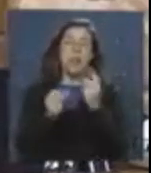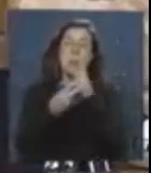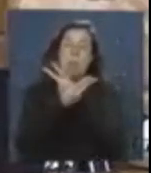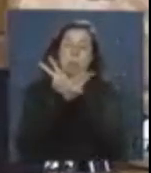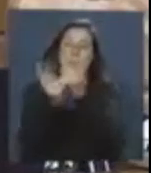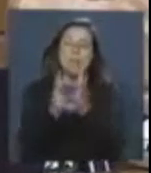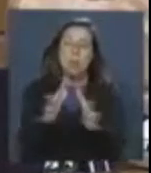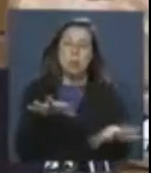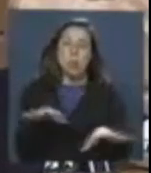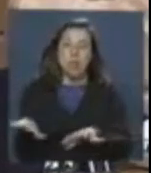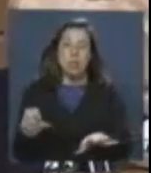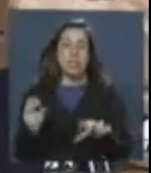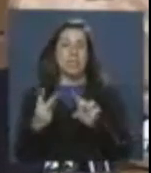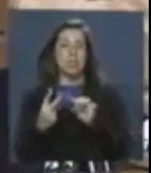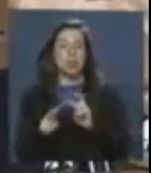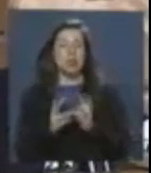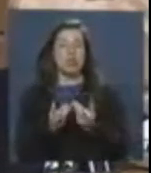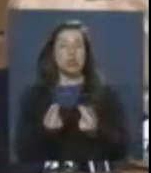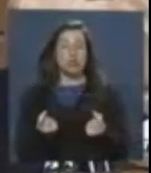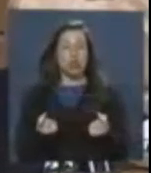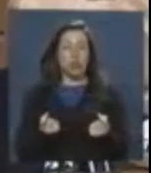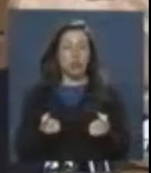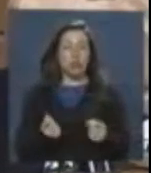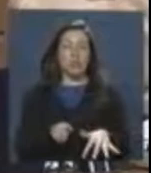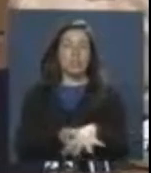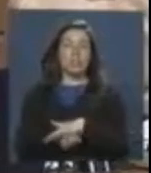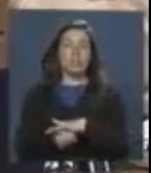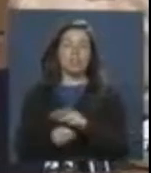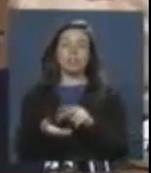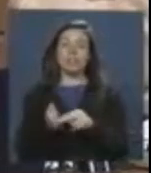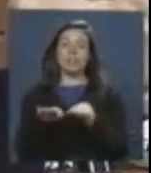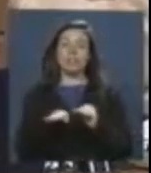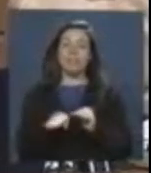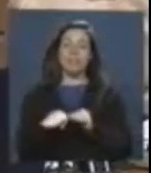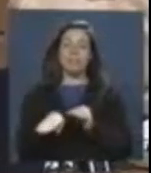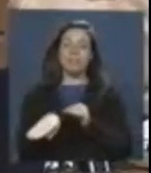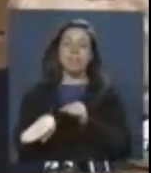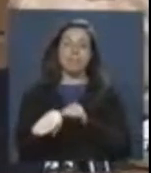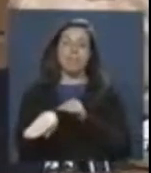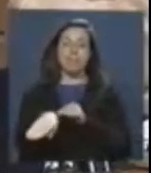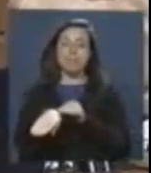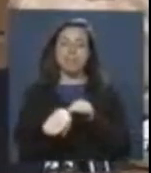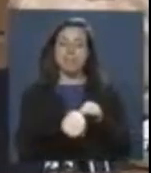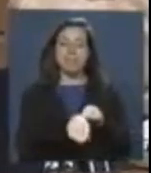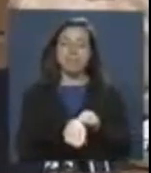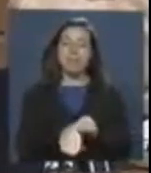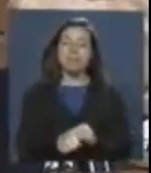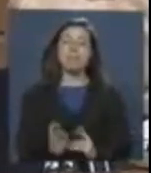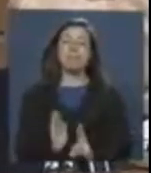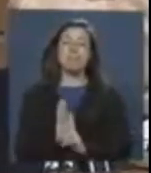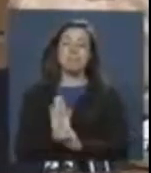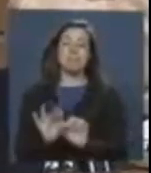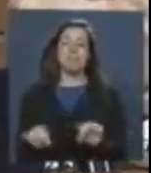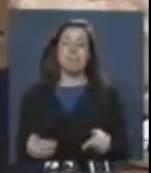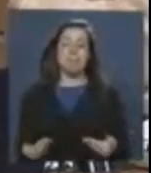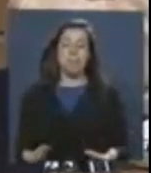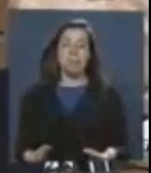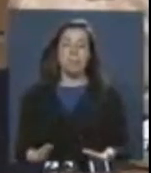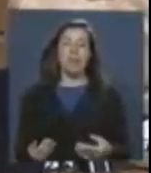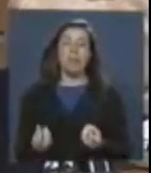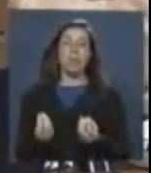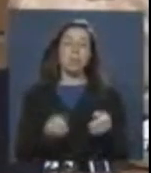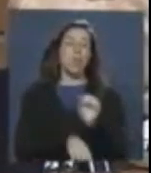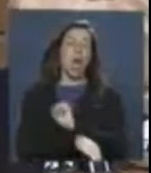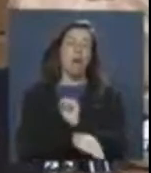Lo segundo es resolver una situación de congestión vehicular y de alto riesgo que representa hoy día el alto